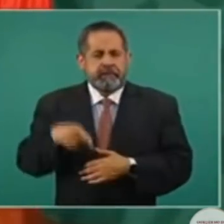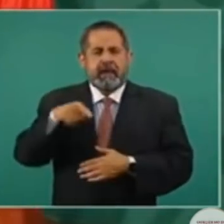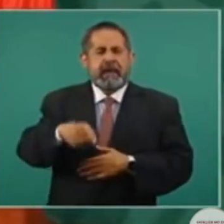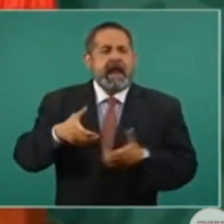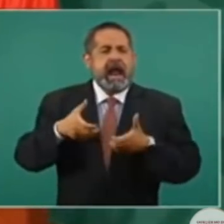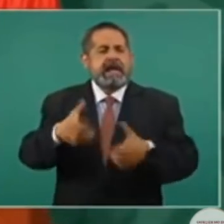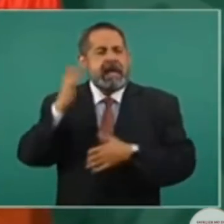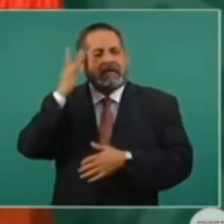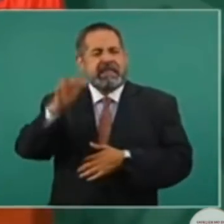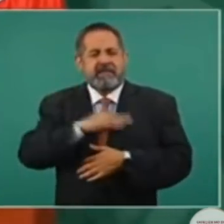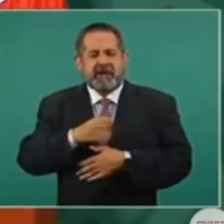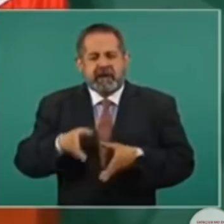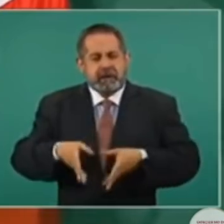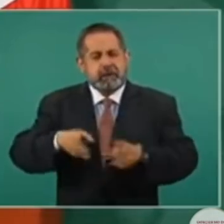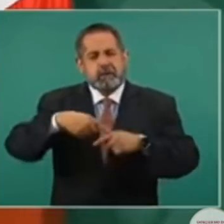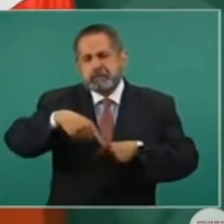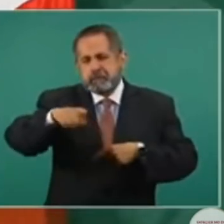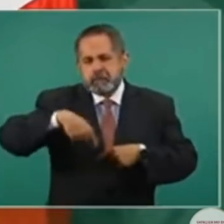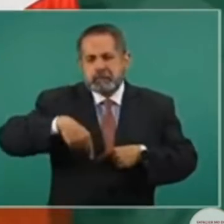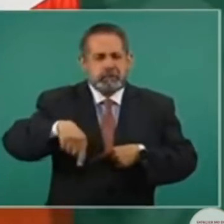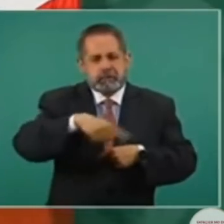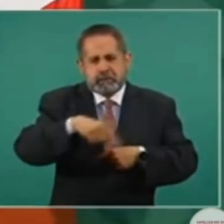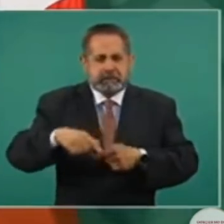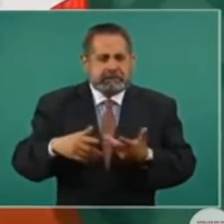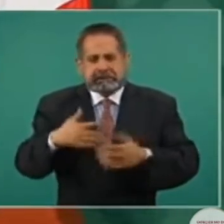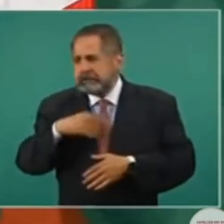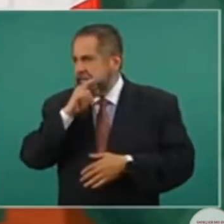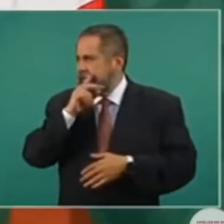y estaba preocupado precisamente por eso.